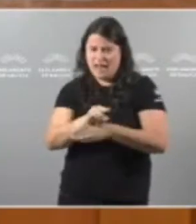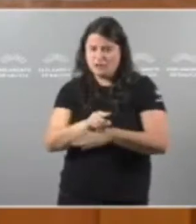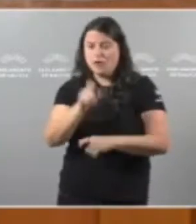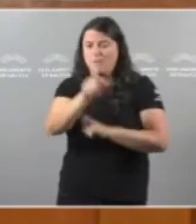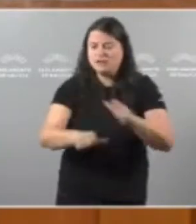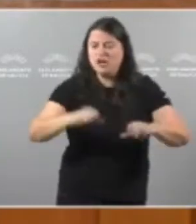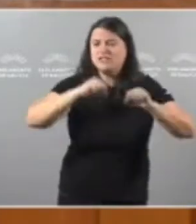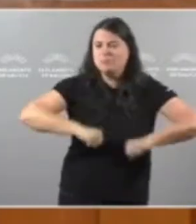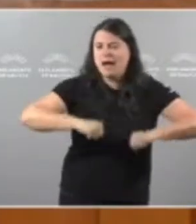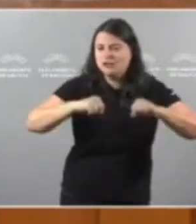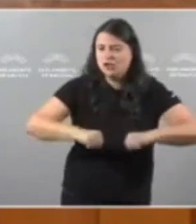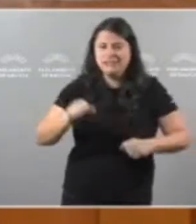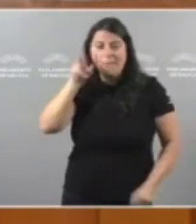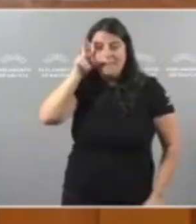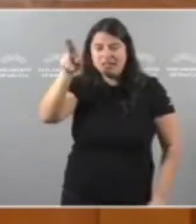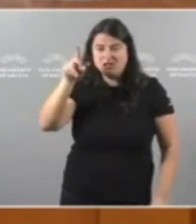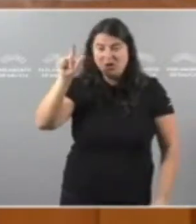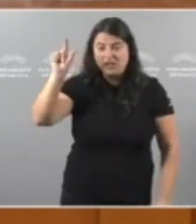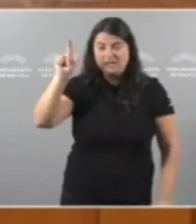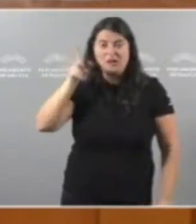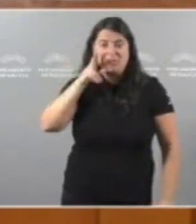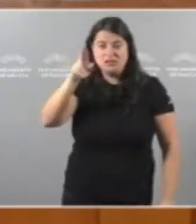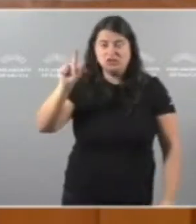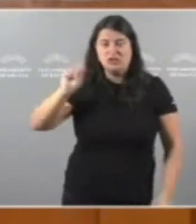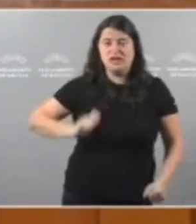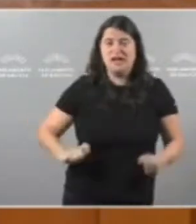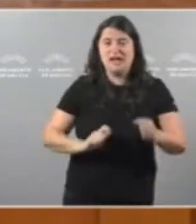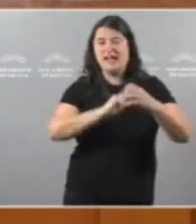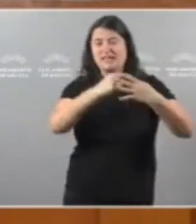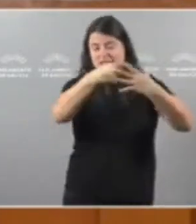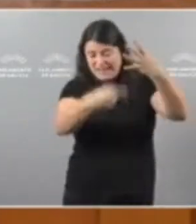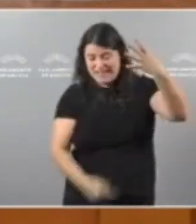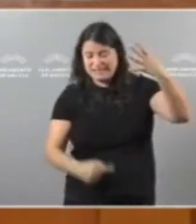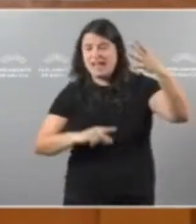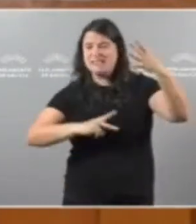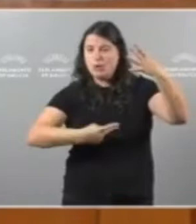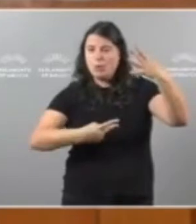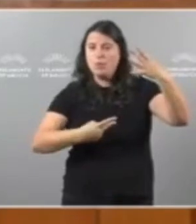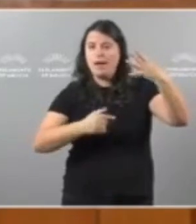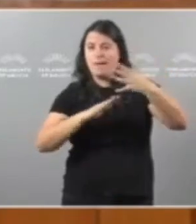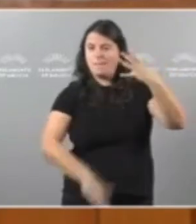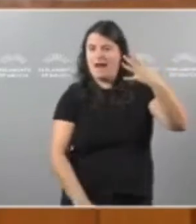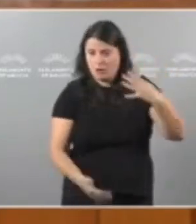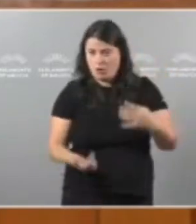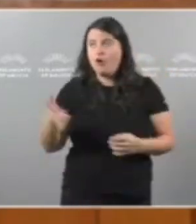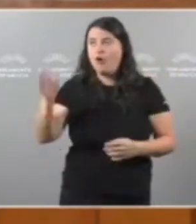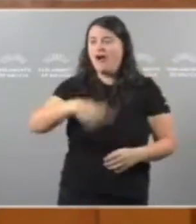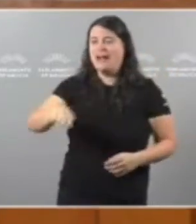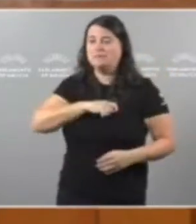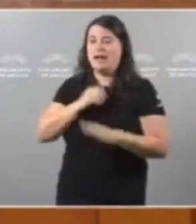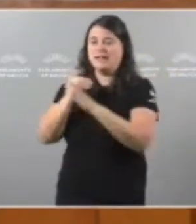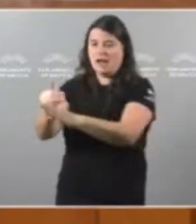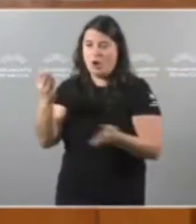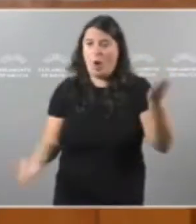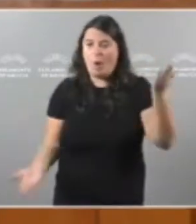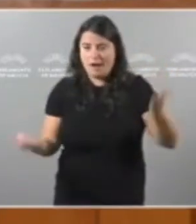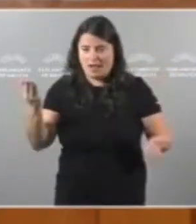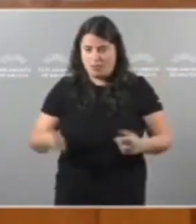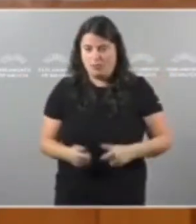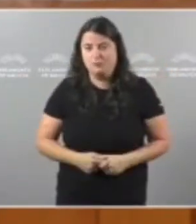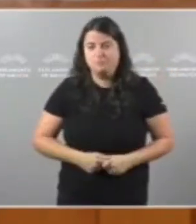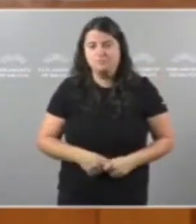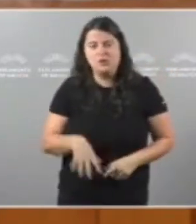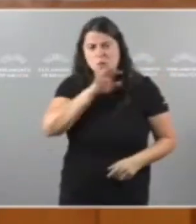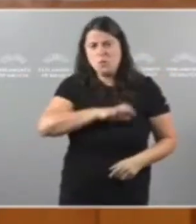maiores Que teñen unhas pensións que son as segundas máis baixas do Estado É curioso como este